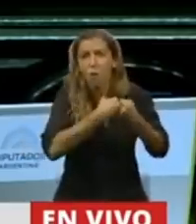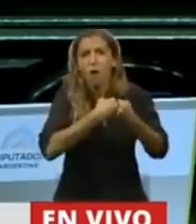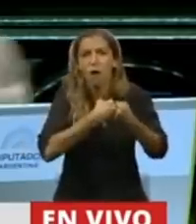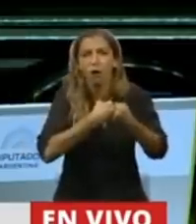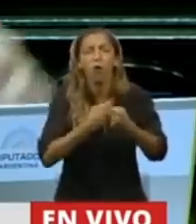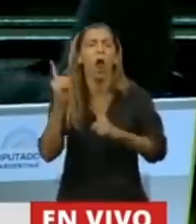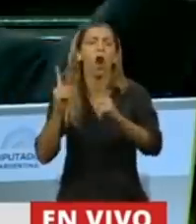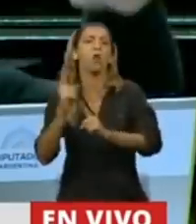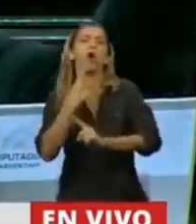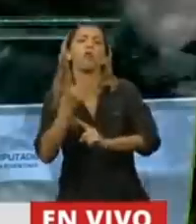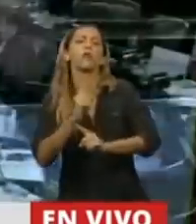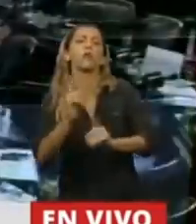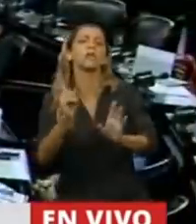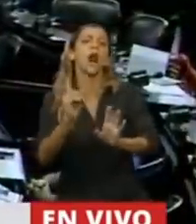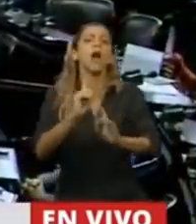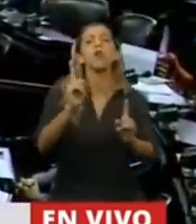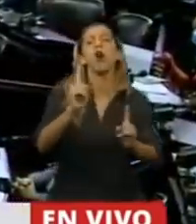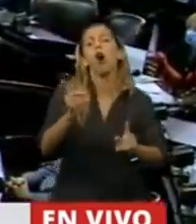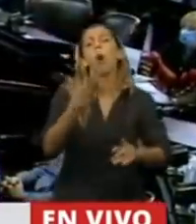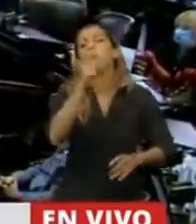Entran a decir se enamoró de la cuarentena.